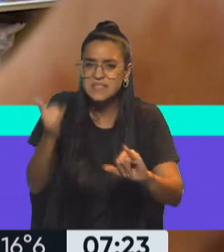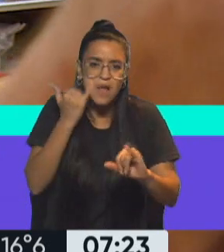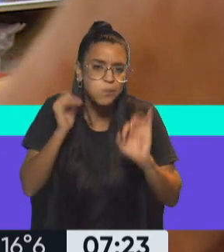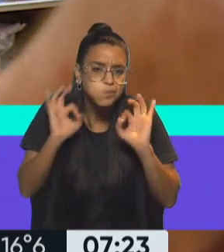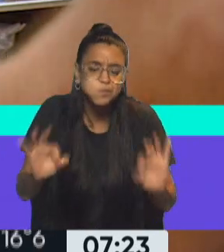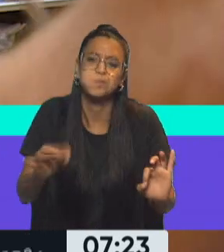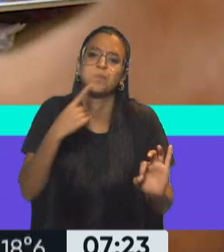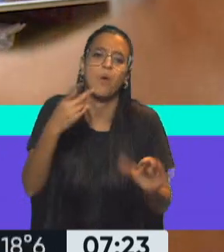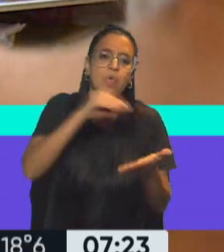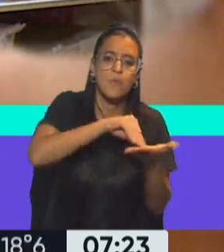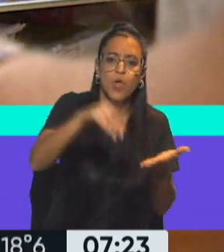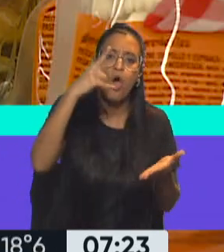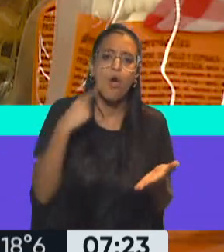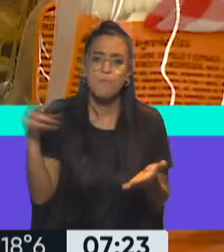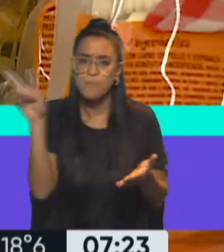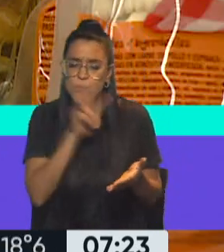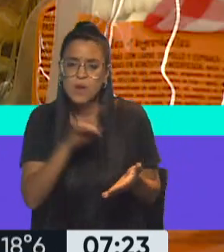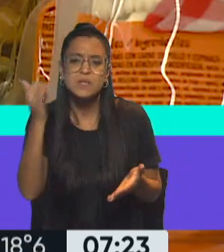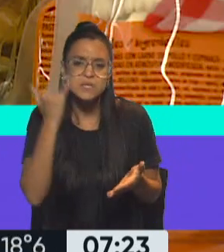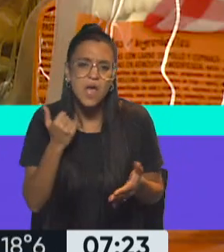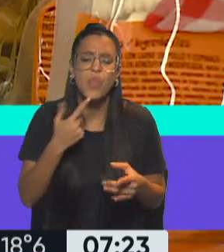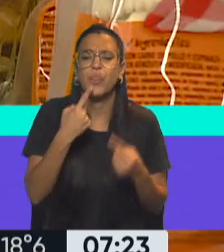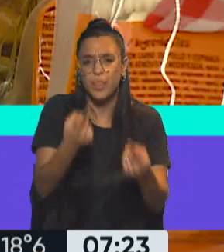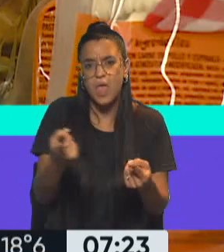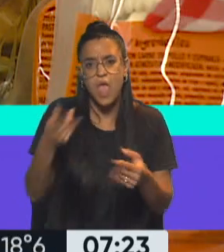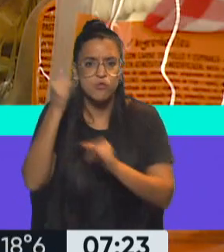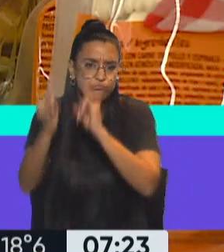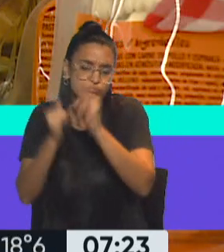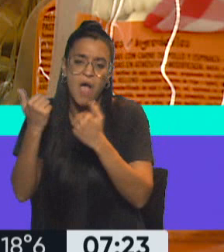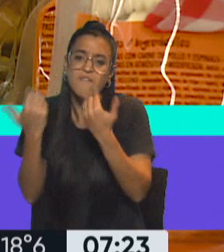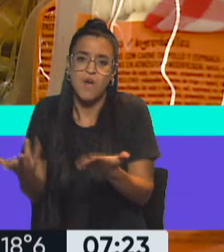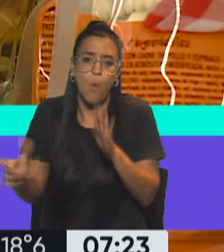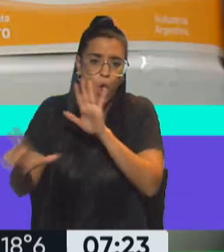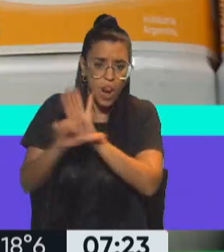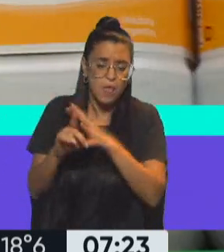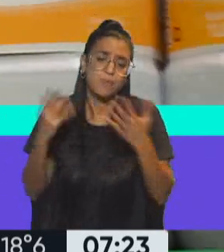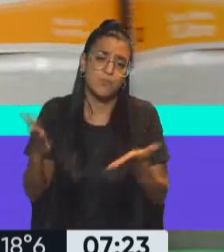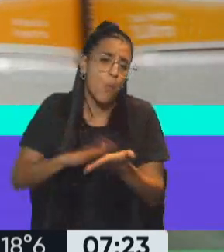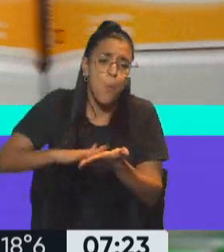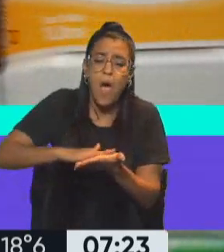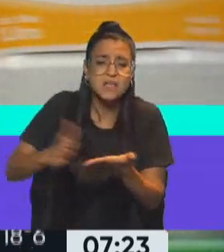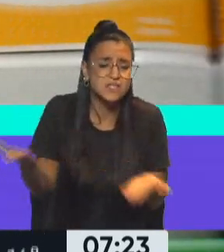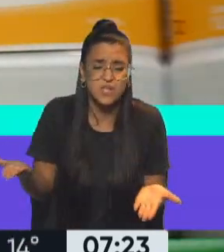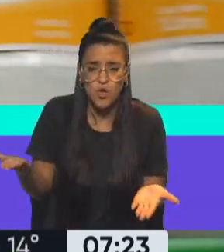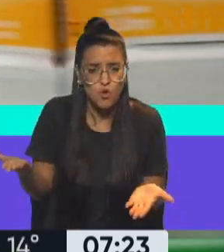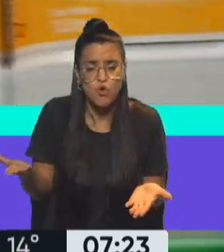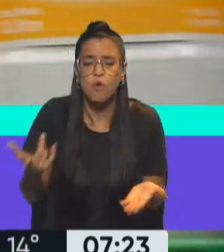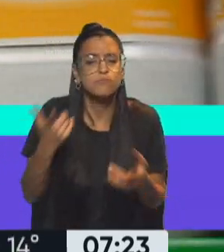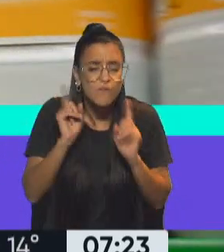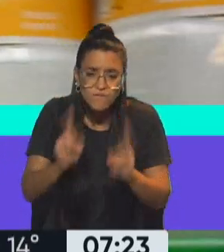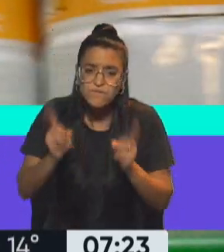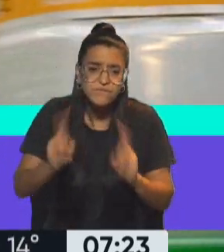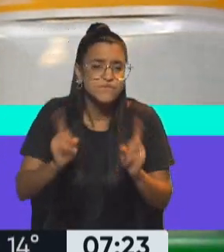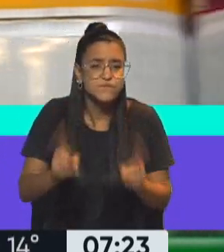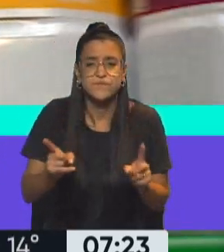los diputados y diputadas se expresaron muchos en favor de esta ley, así que básicamente es sostener la